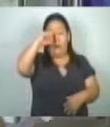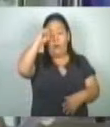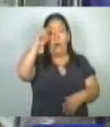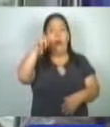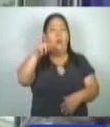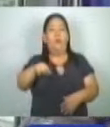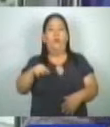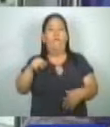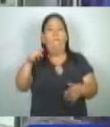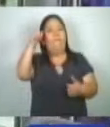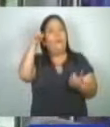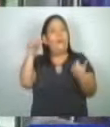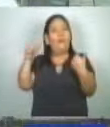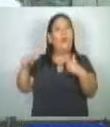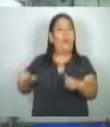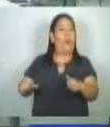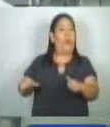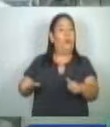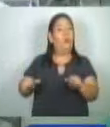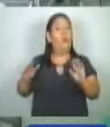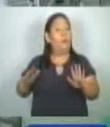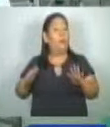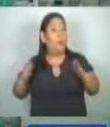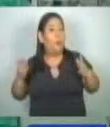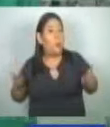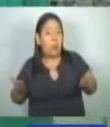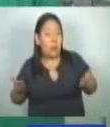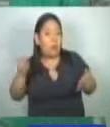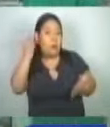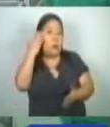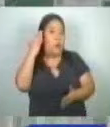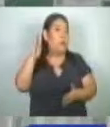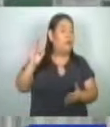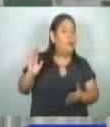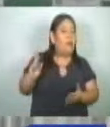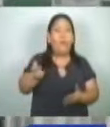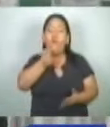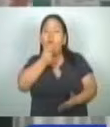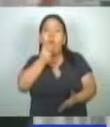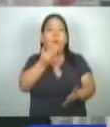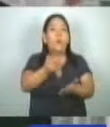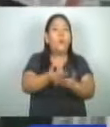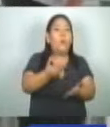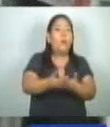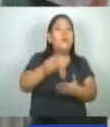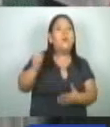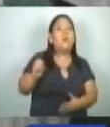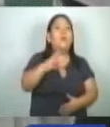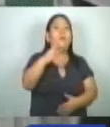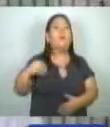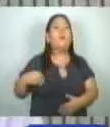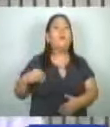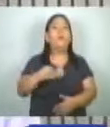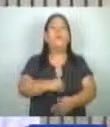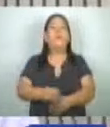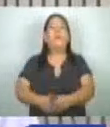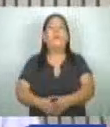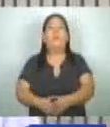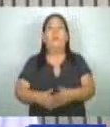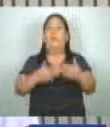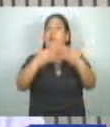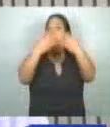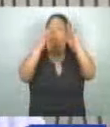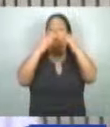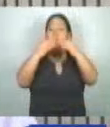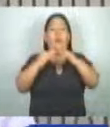acción que el gremio rechaza y asegura que hasta el momento no tienen conocimiento de las ofertas a los nuevos médicos. Con prerrogativas muy diferentes